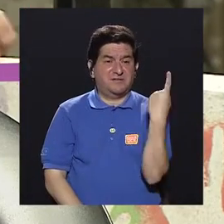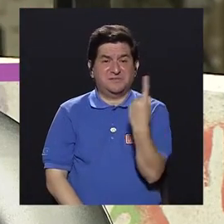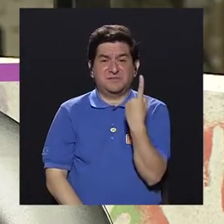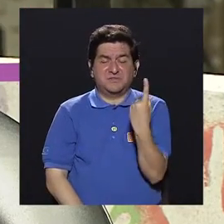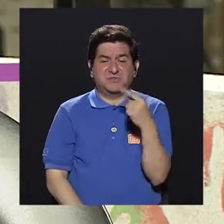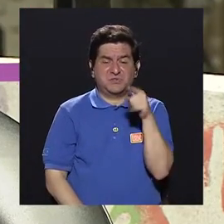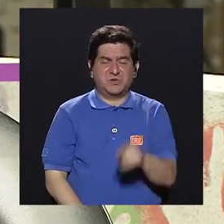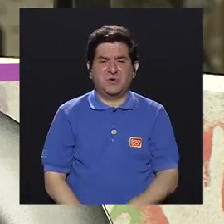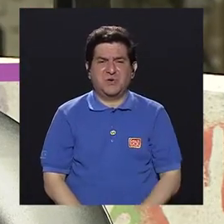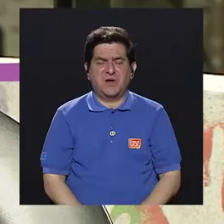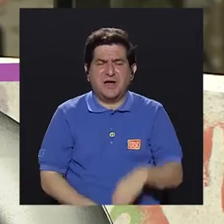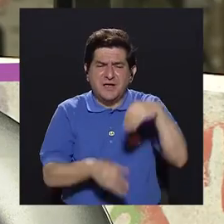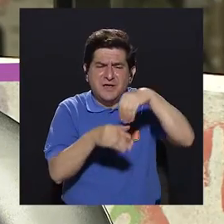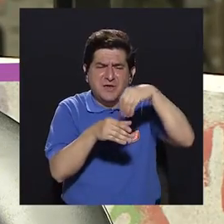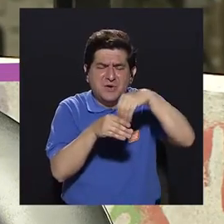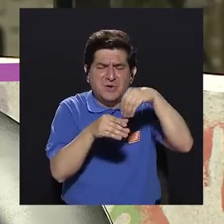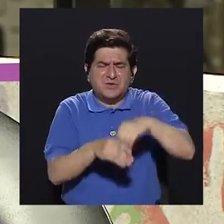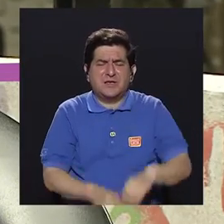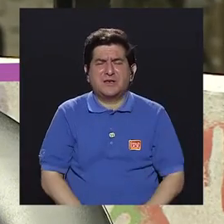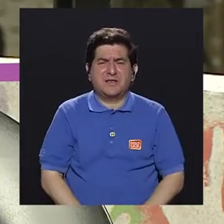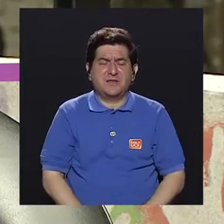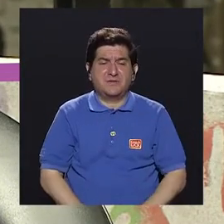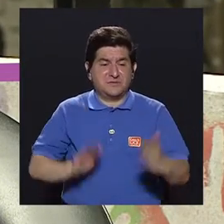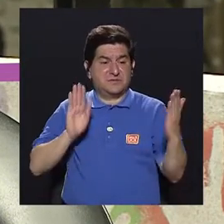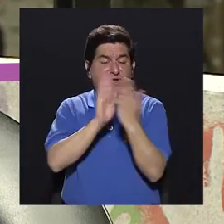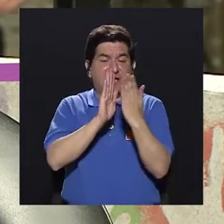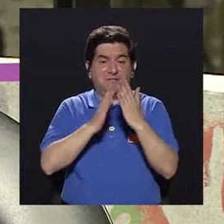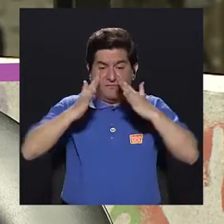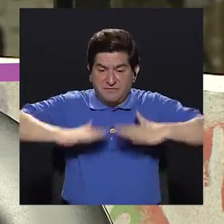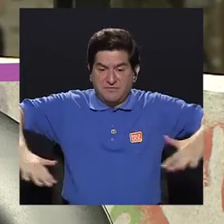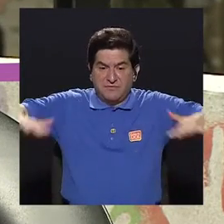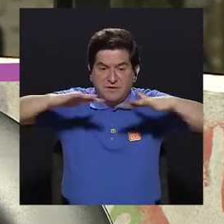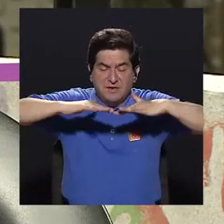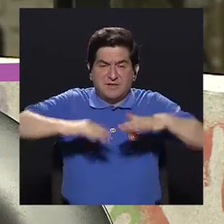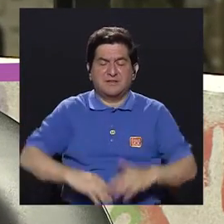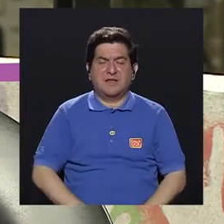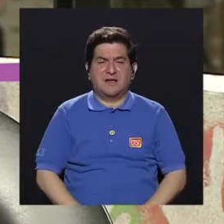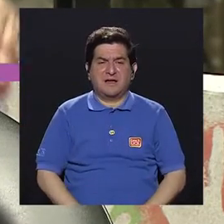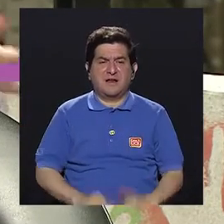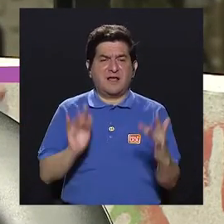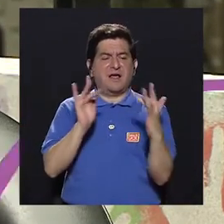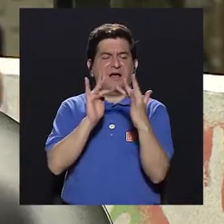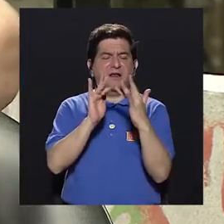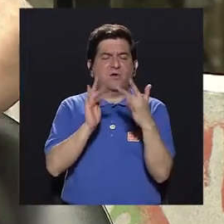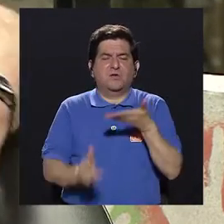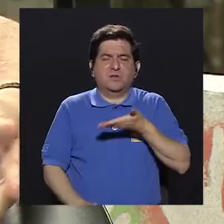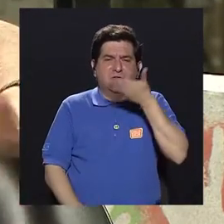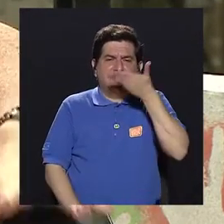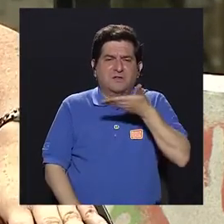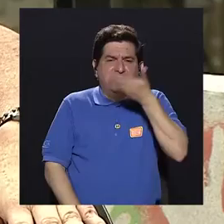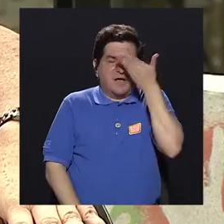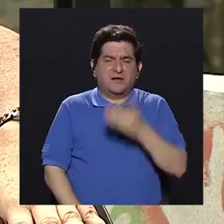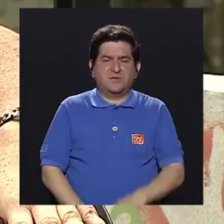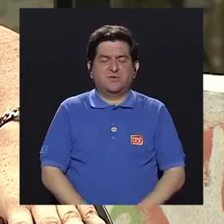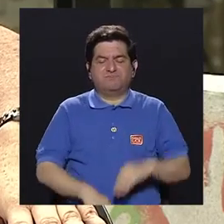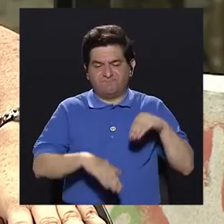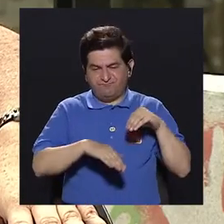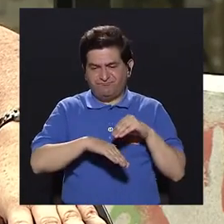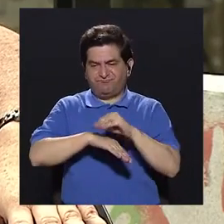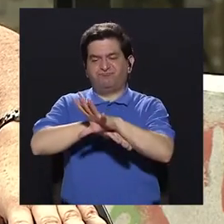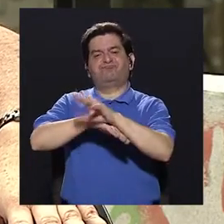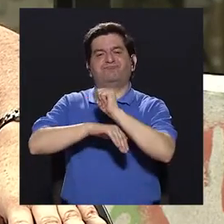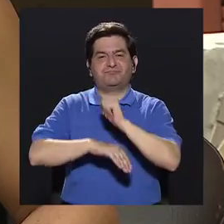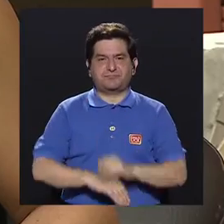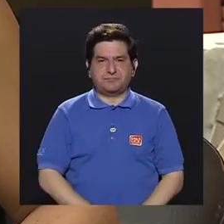hecho de exponer esos nutrientes al ambiente hace que el contacto con el aire tenga cierto efecto.